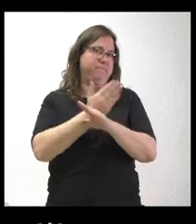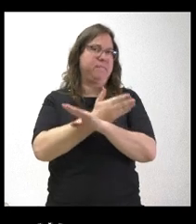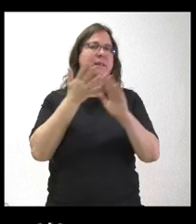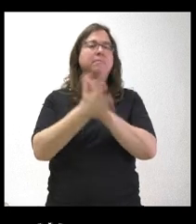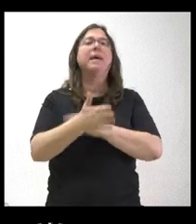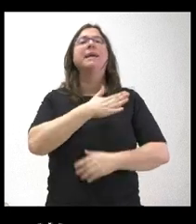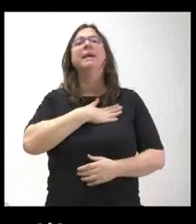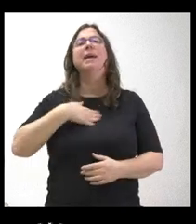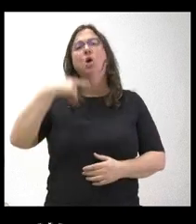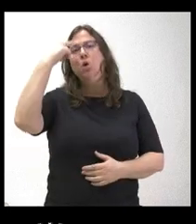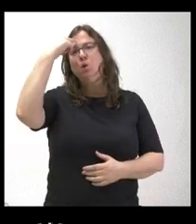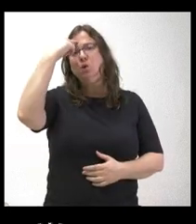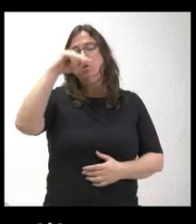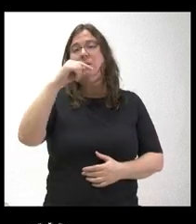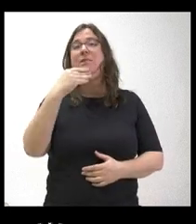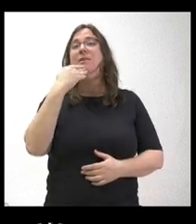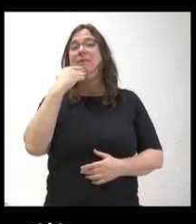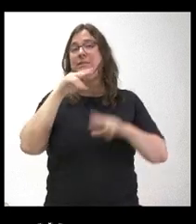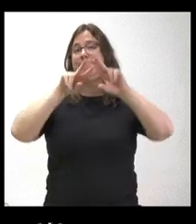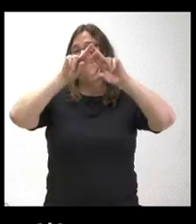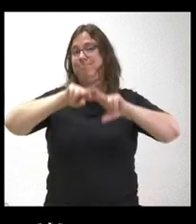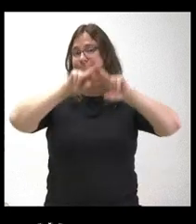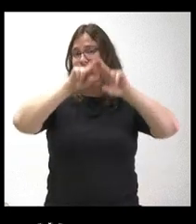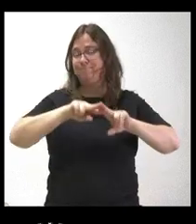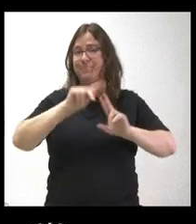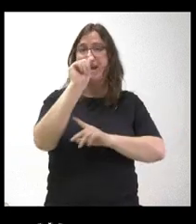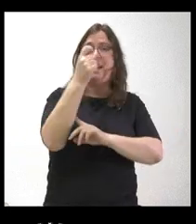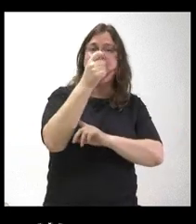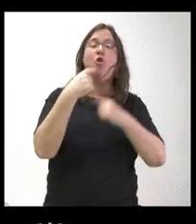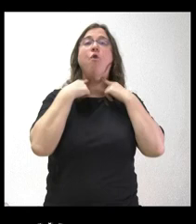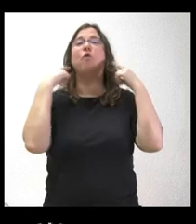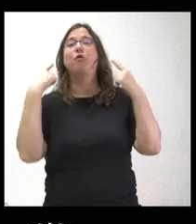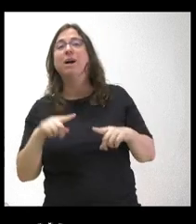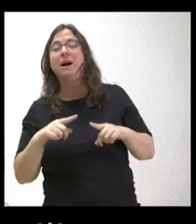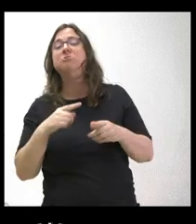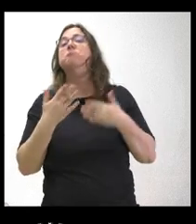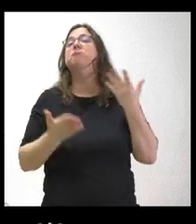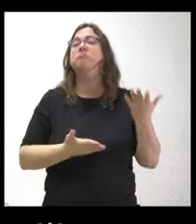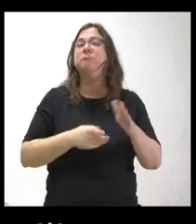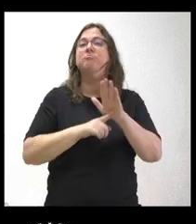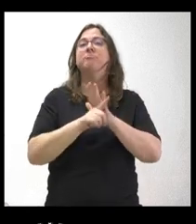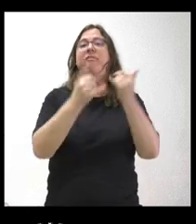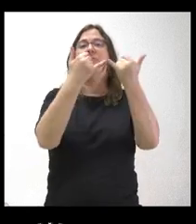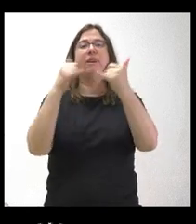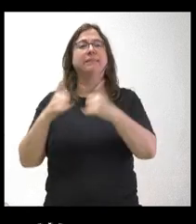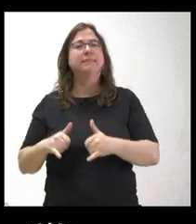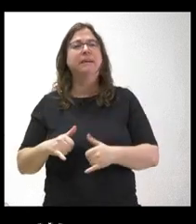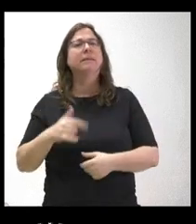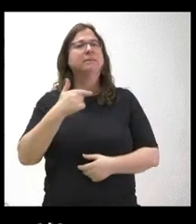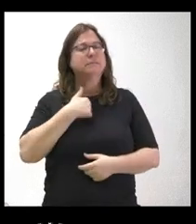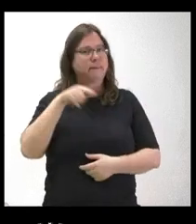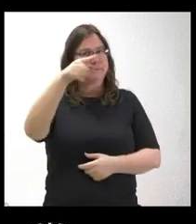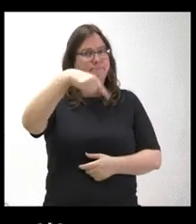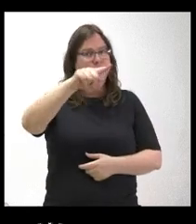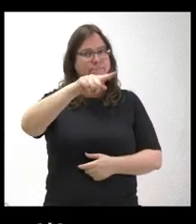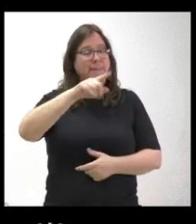si, en virtud del análisis del éxito, fracaso o el desarrollo que haya podido tener estas festividades, está en el ánimo